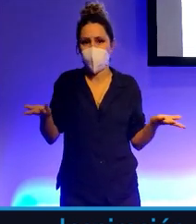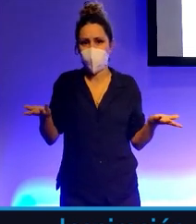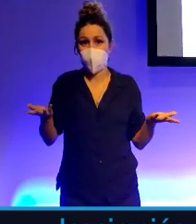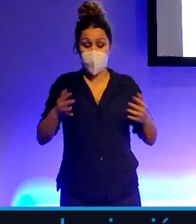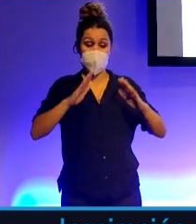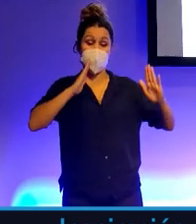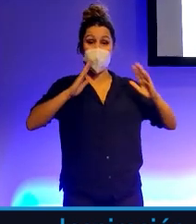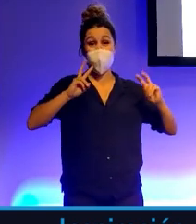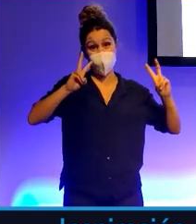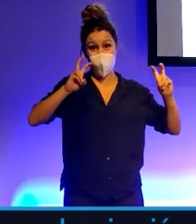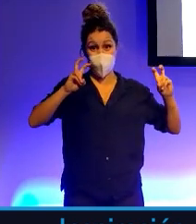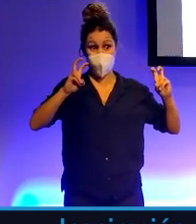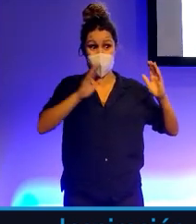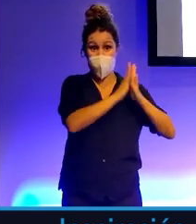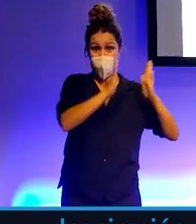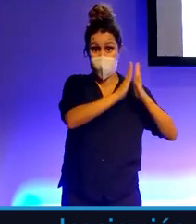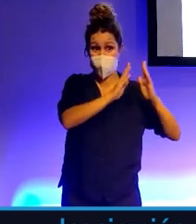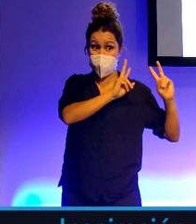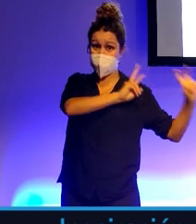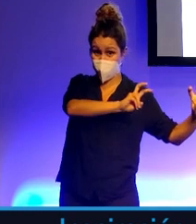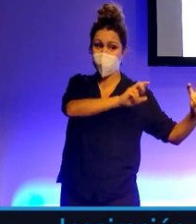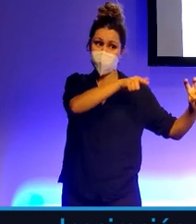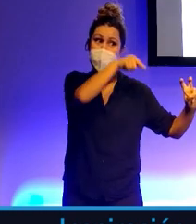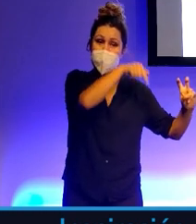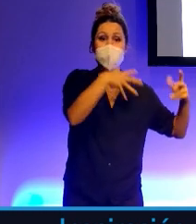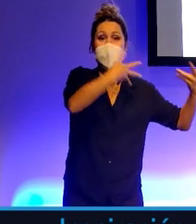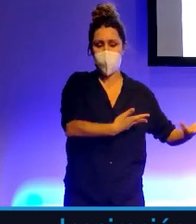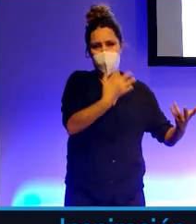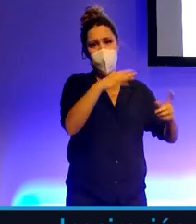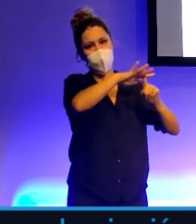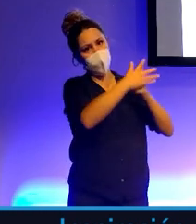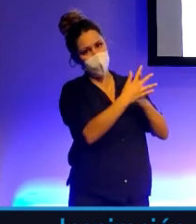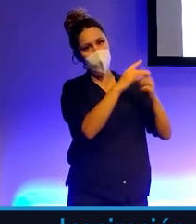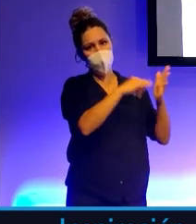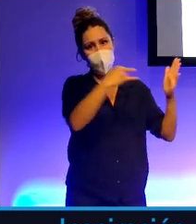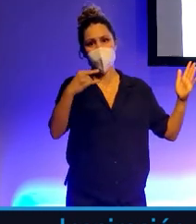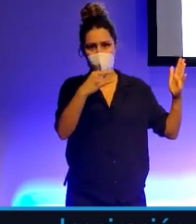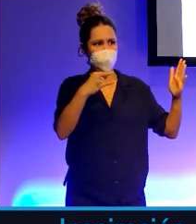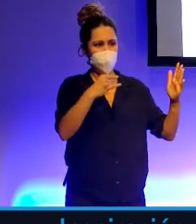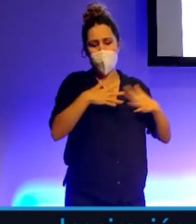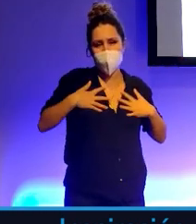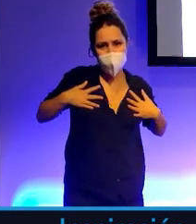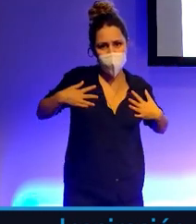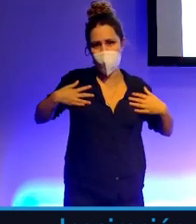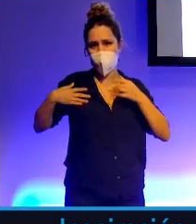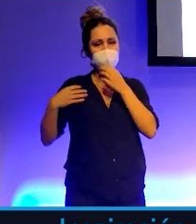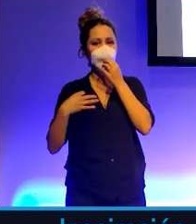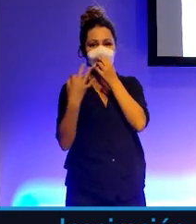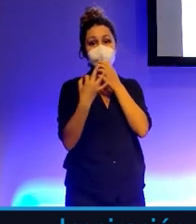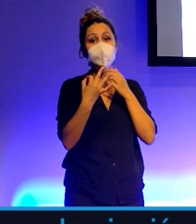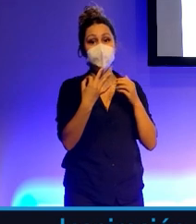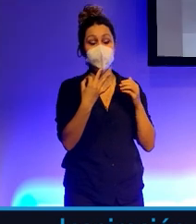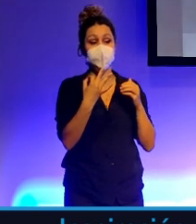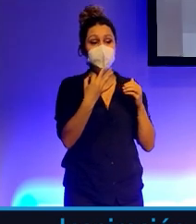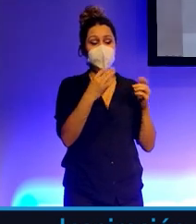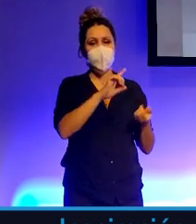Creo que lo más importante que hay que seguir construyendo en este contexto de tecnología, apasionante, admirable y sin precedentes, es el